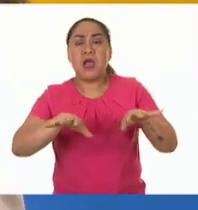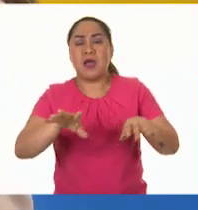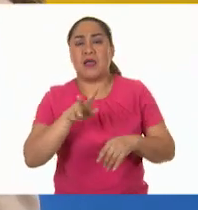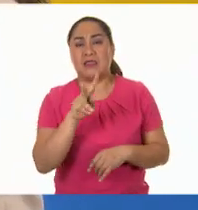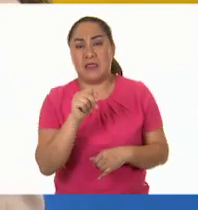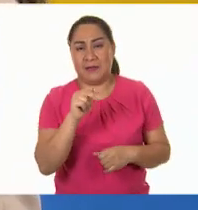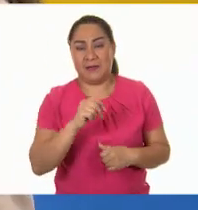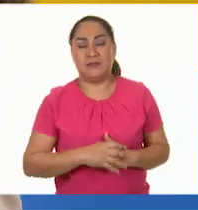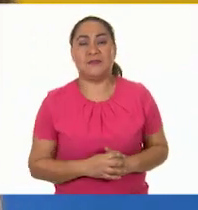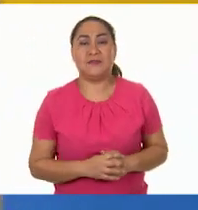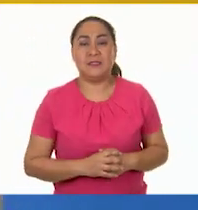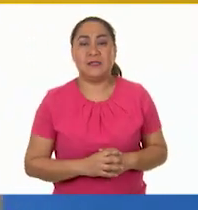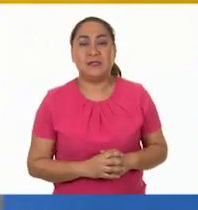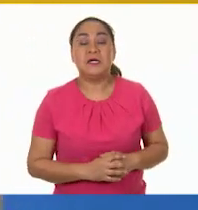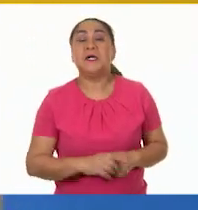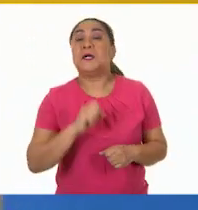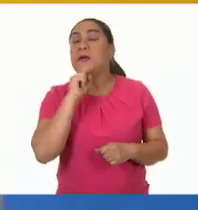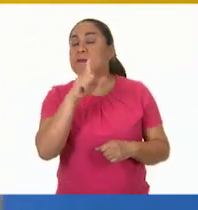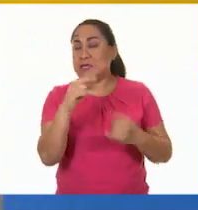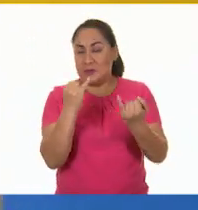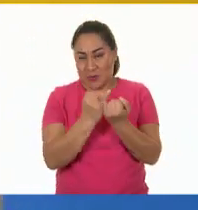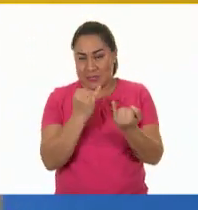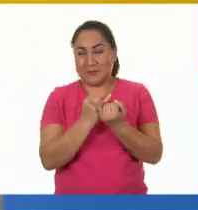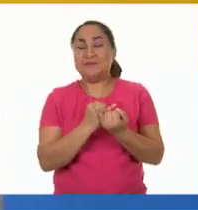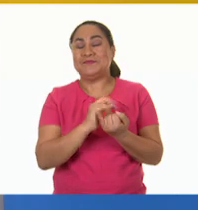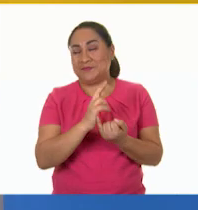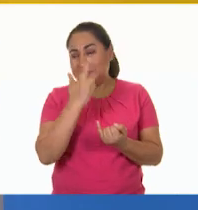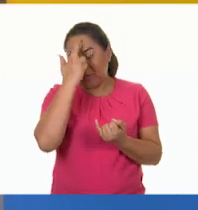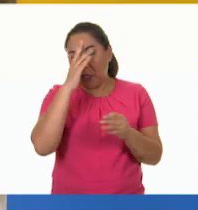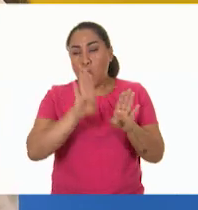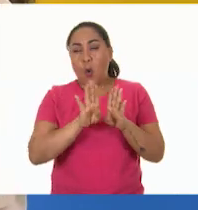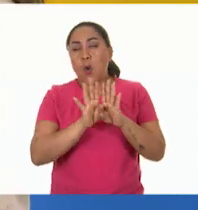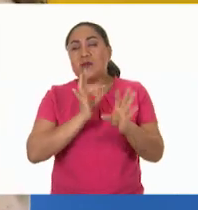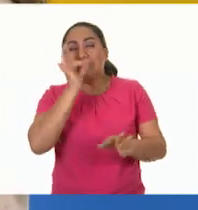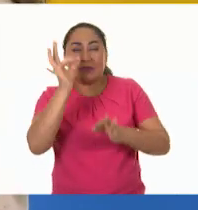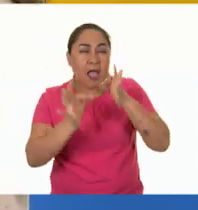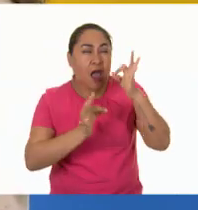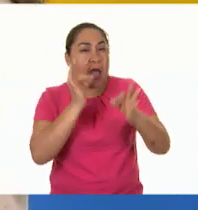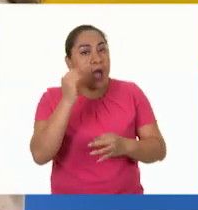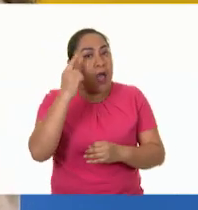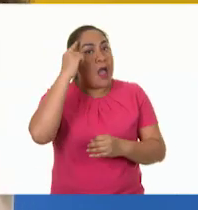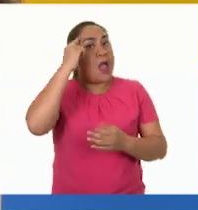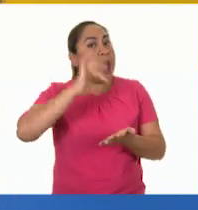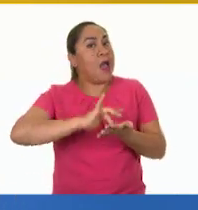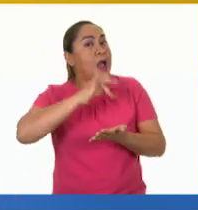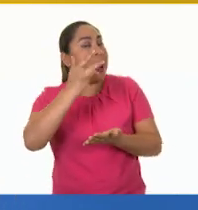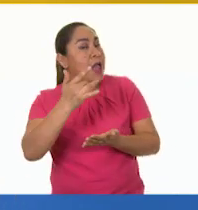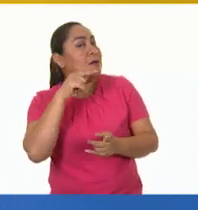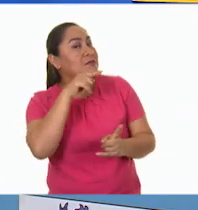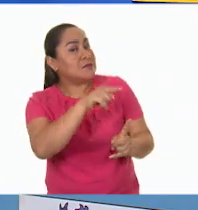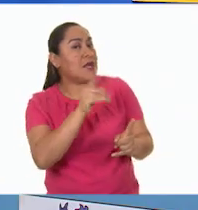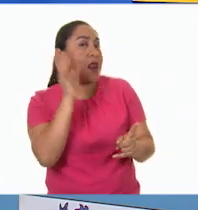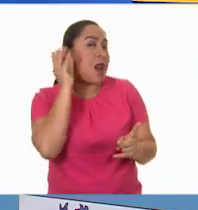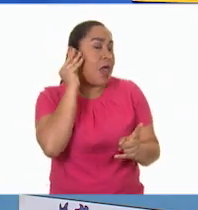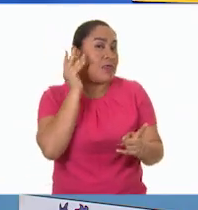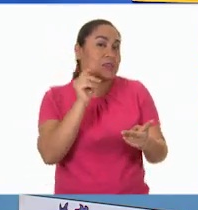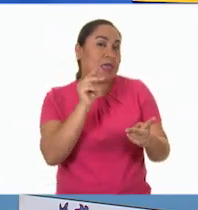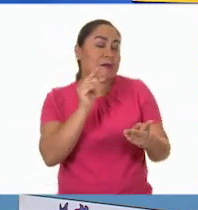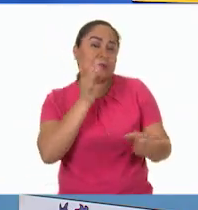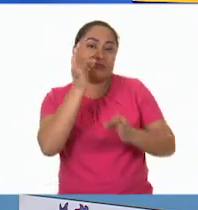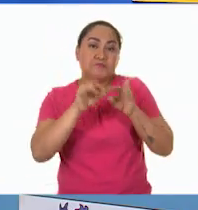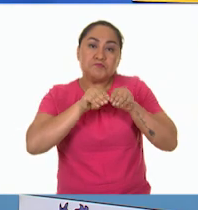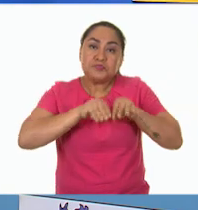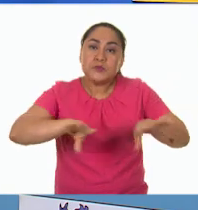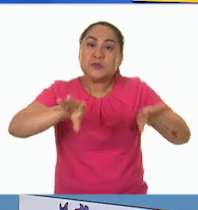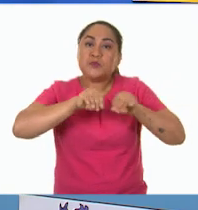También, ya habíamos mencionado que la publicidad encontró a su mejor aliado en los medios masivos de comunicación, porque